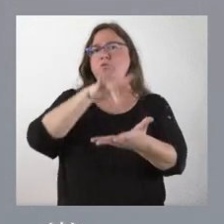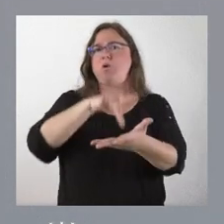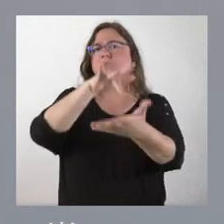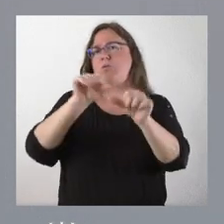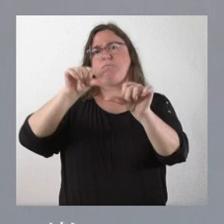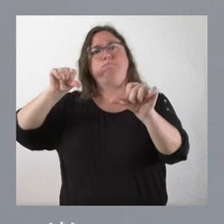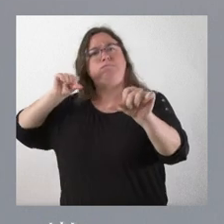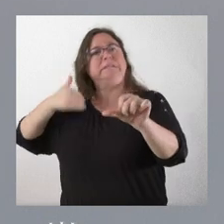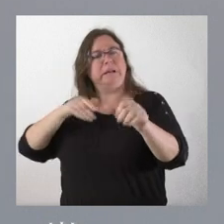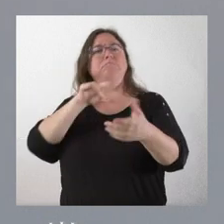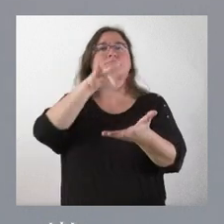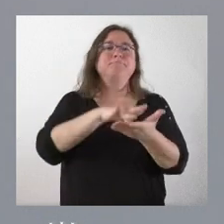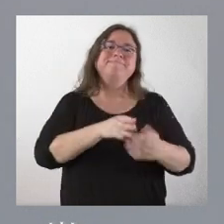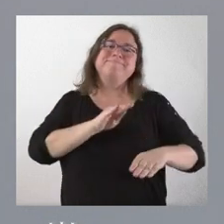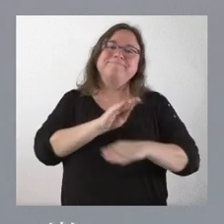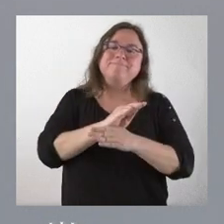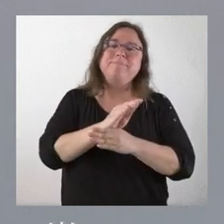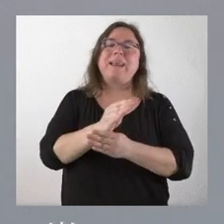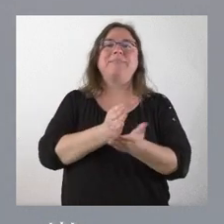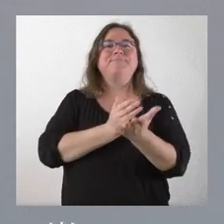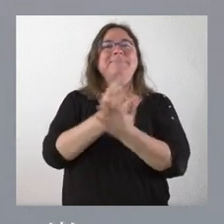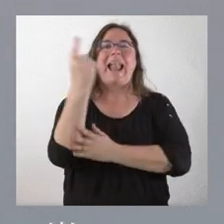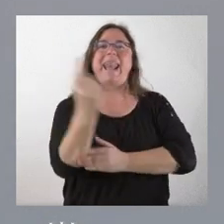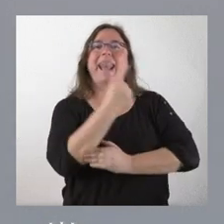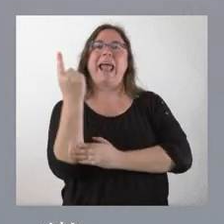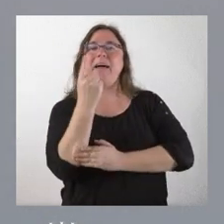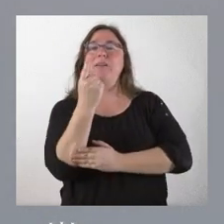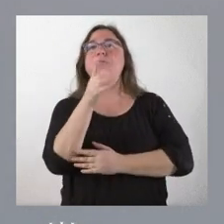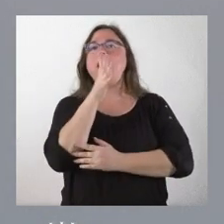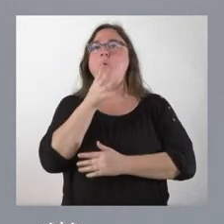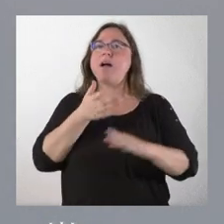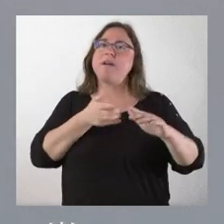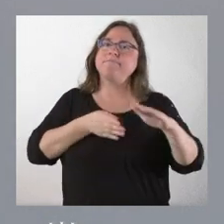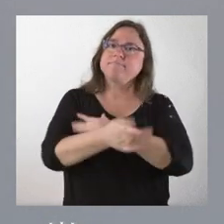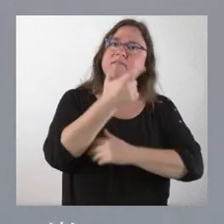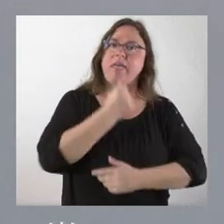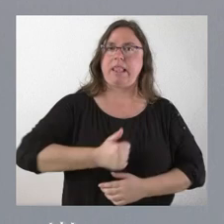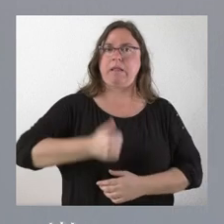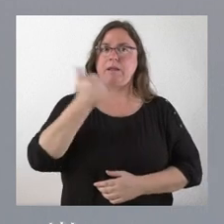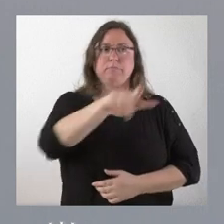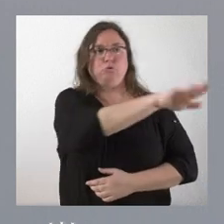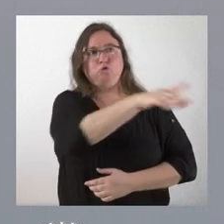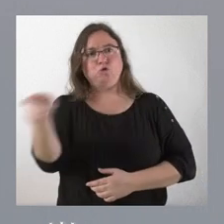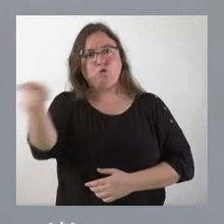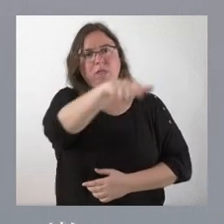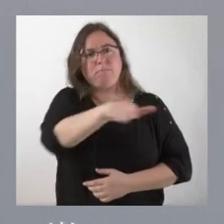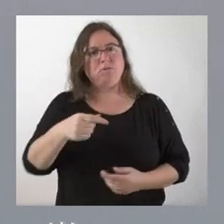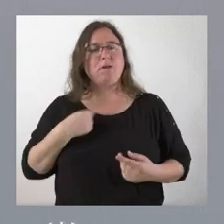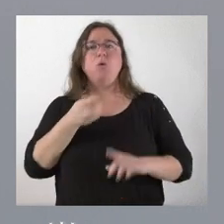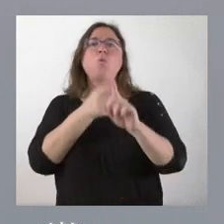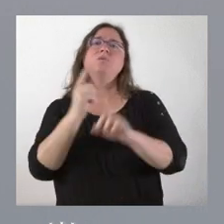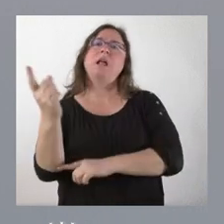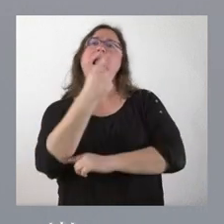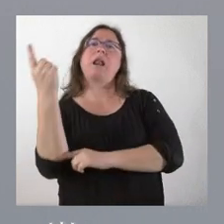infraestructuras de regadío para hacer más accesible el uso del agua para el conjunto de los regantes de nuestra comunidad autónoma.